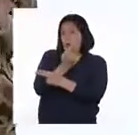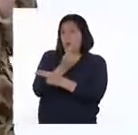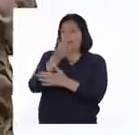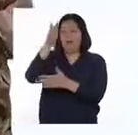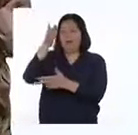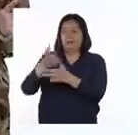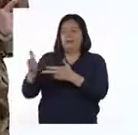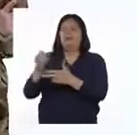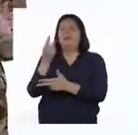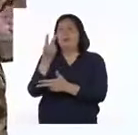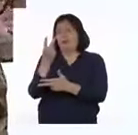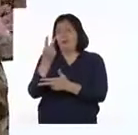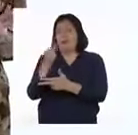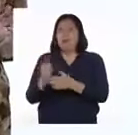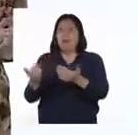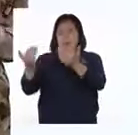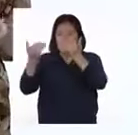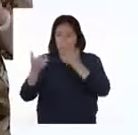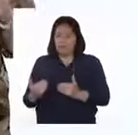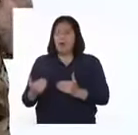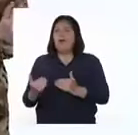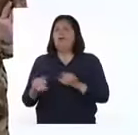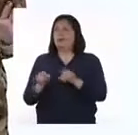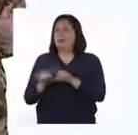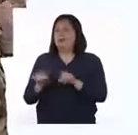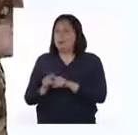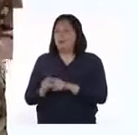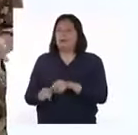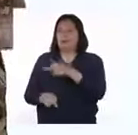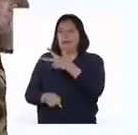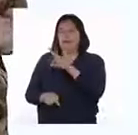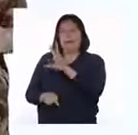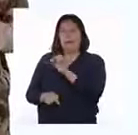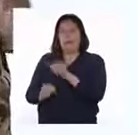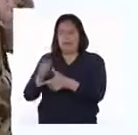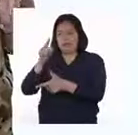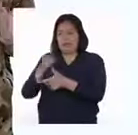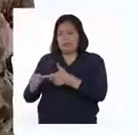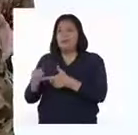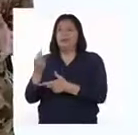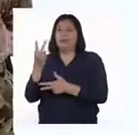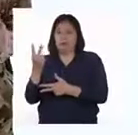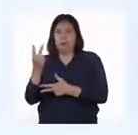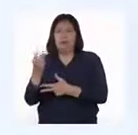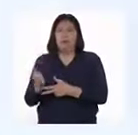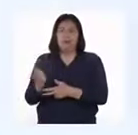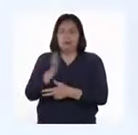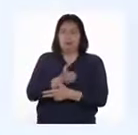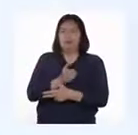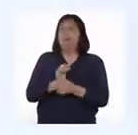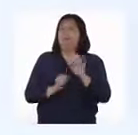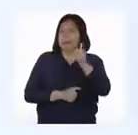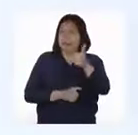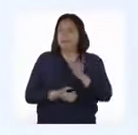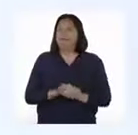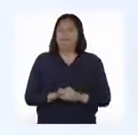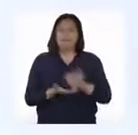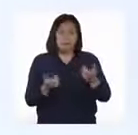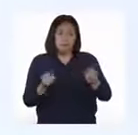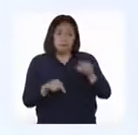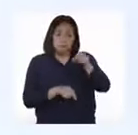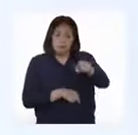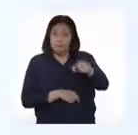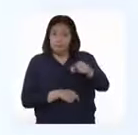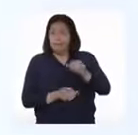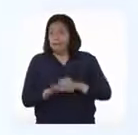dividió entre dos. Y lo mismo hizo con la magnitud de abajo. Dividió treinta entre dos. Pues bien, cuando